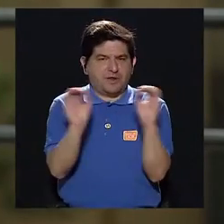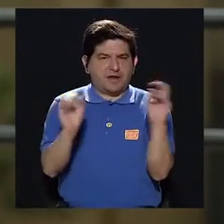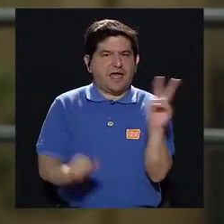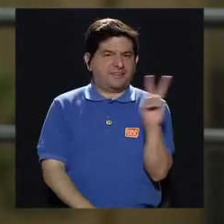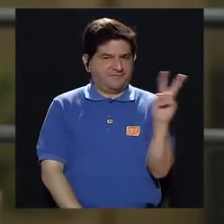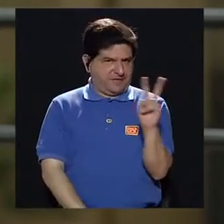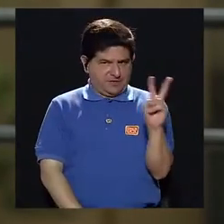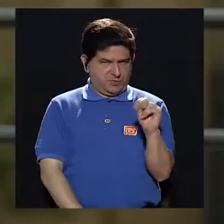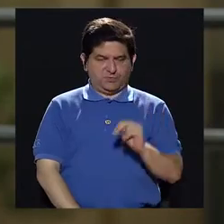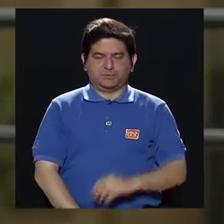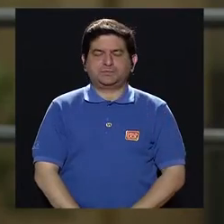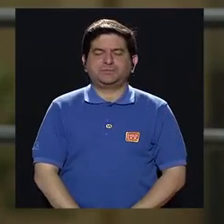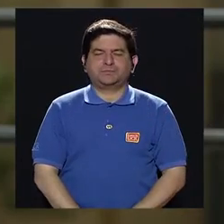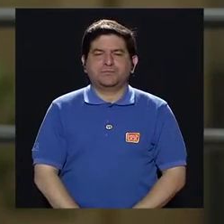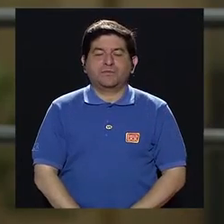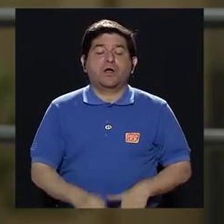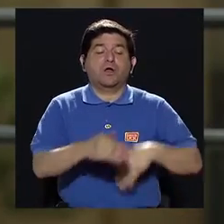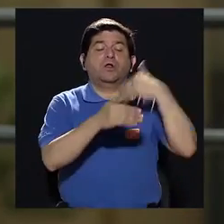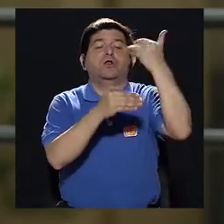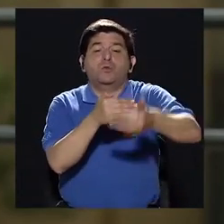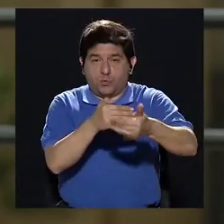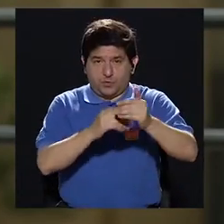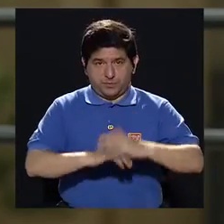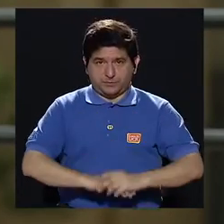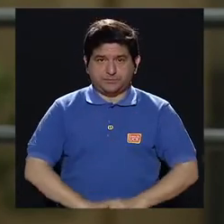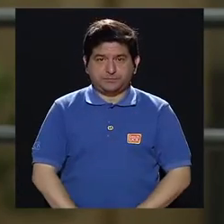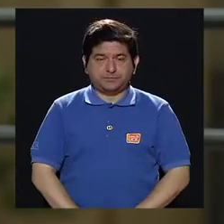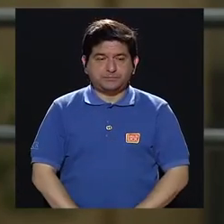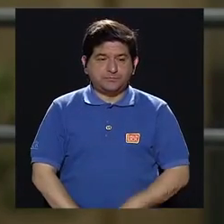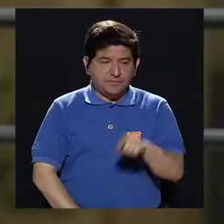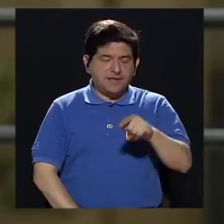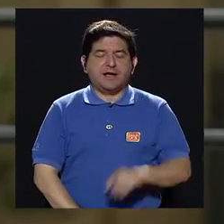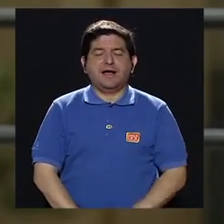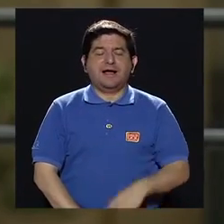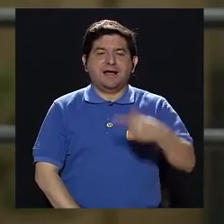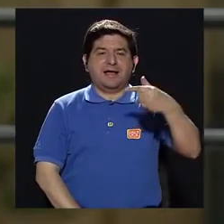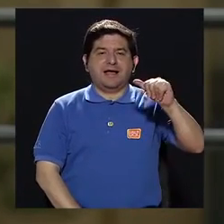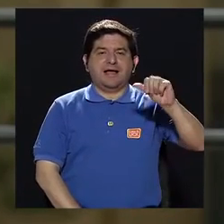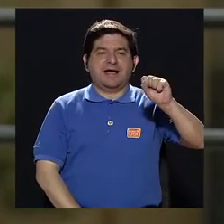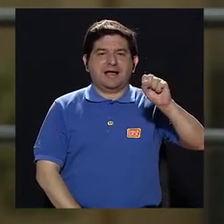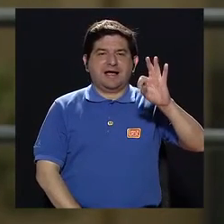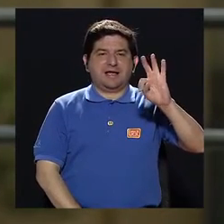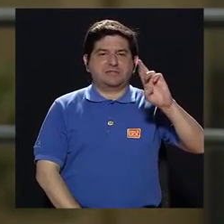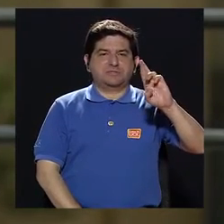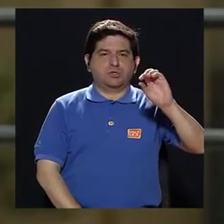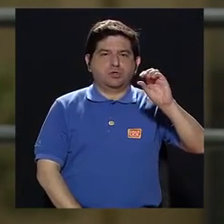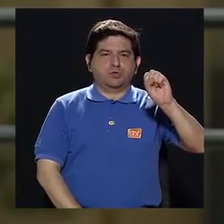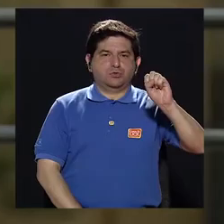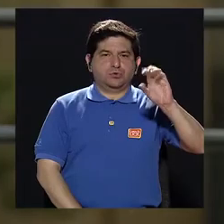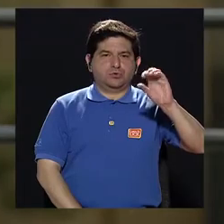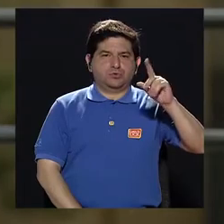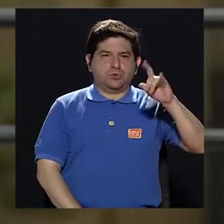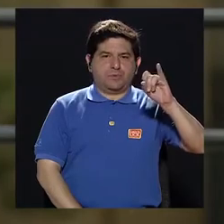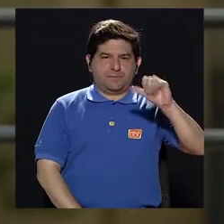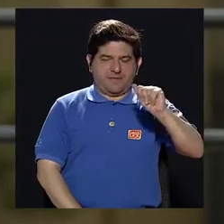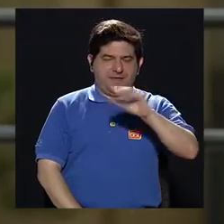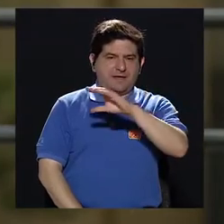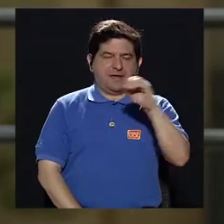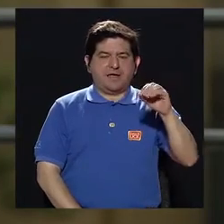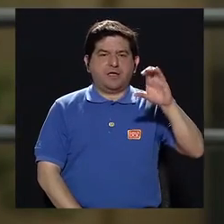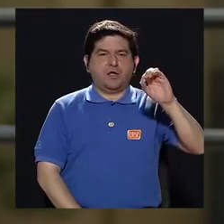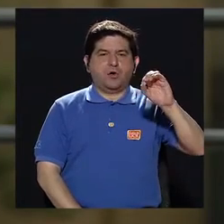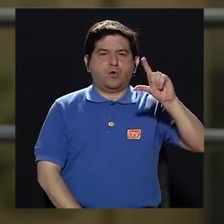que no sea nada viral, ¿verdad? Y después de eso se hace una gastroscopía, una colonoscopía con toma de